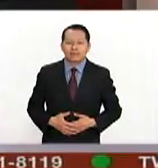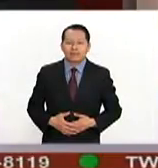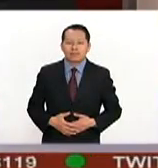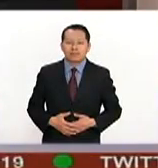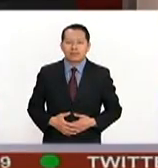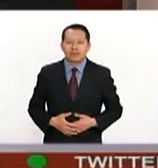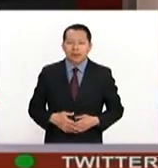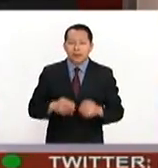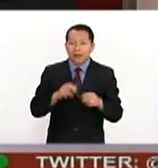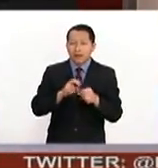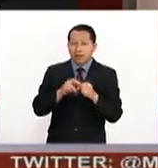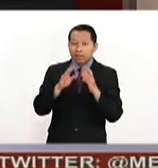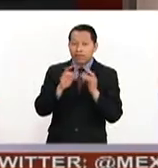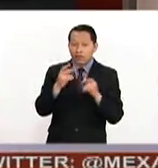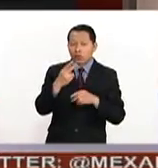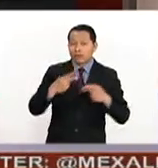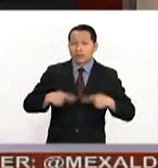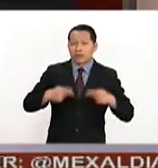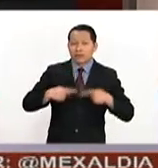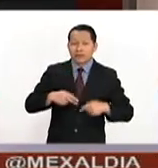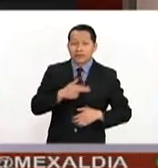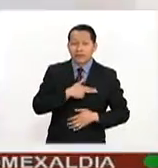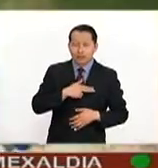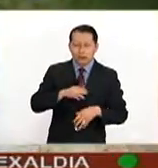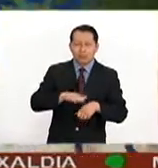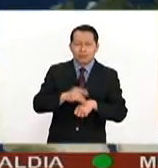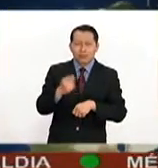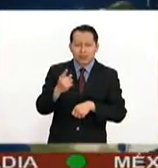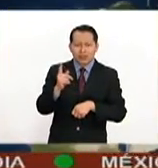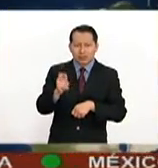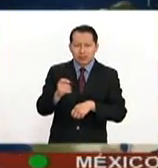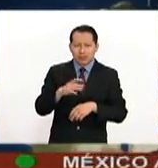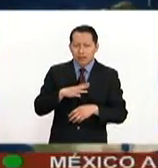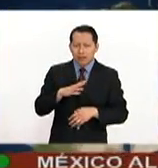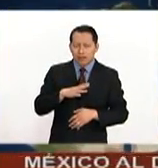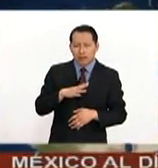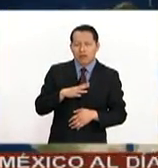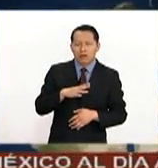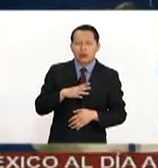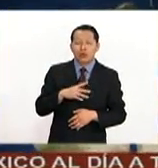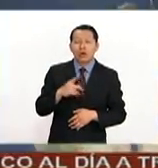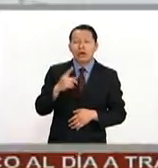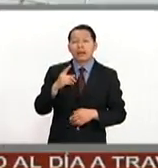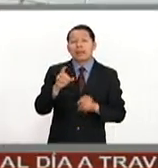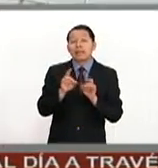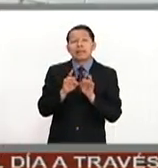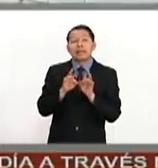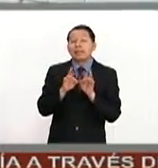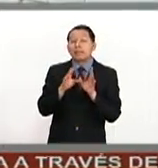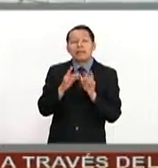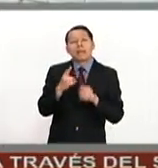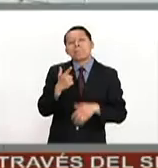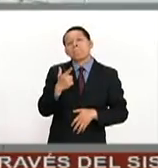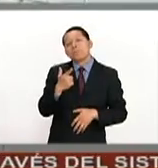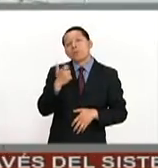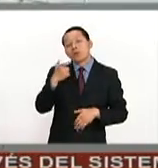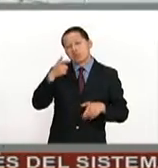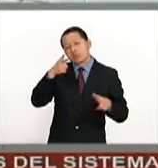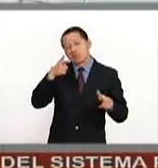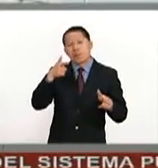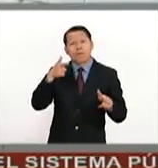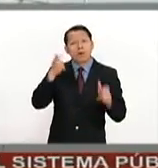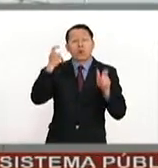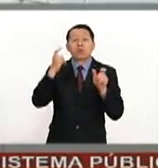En Francia, dos personas resultaron heridas luego de que se les escapó un disparo a un franco tirador